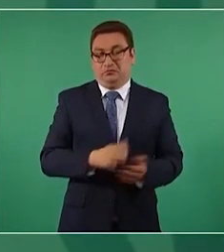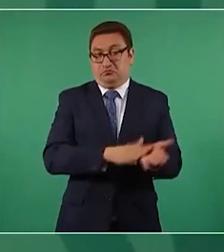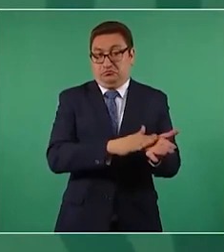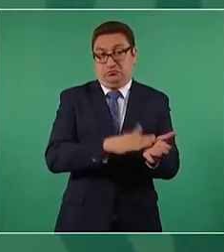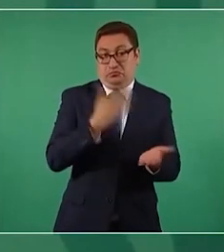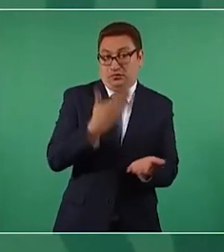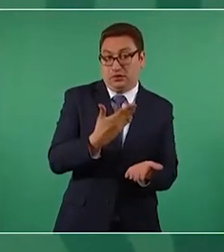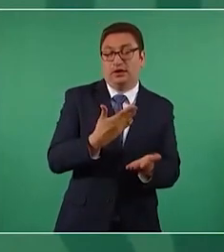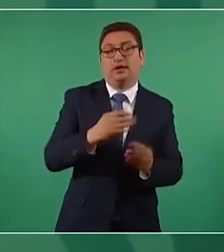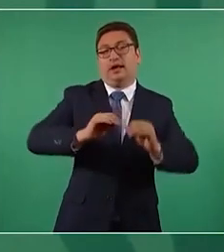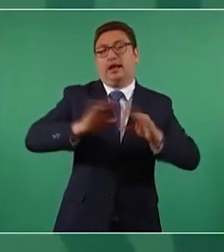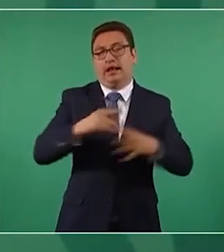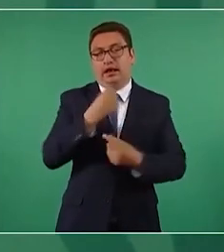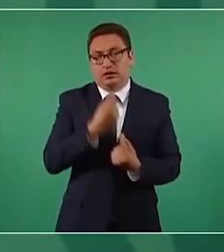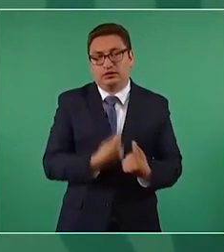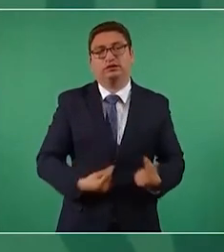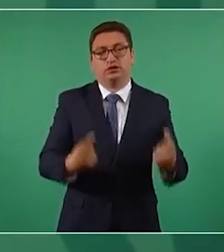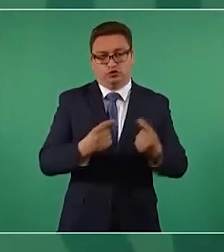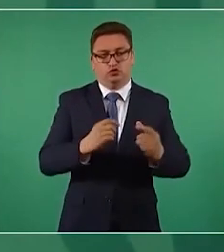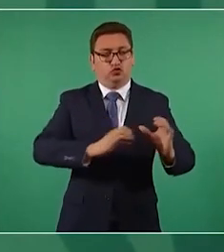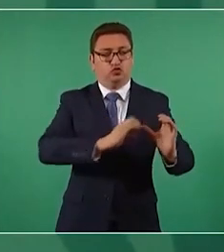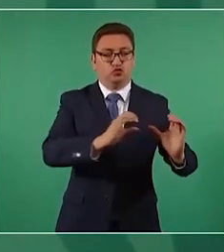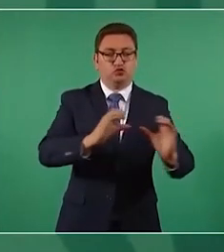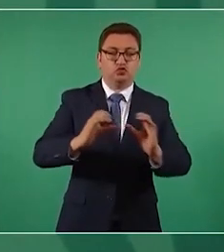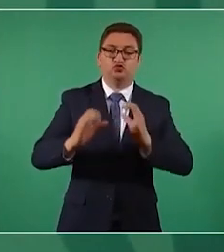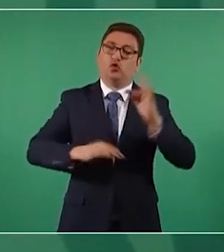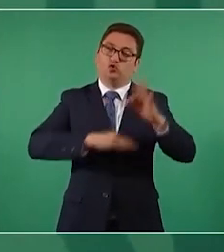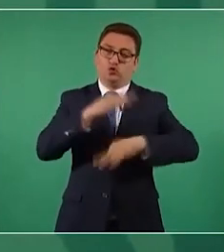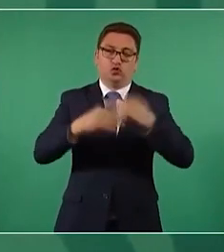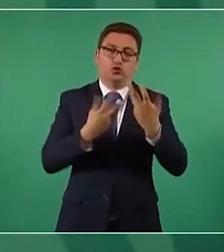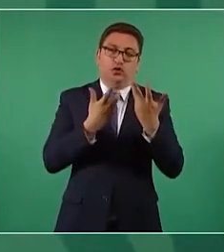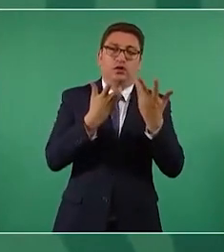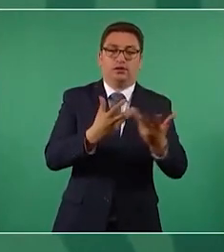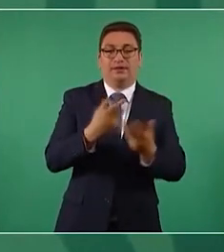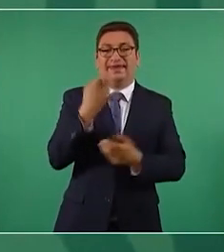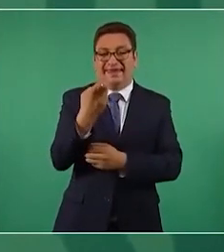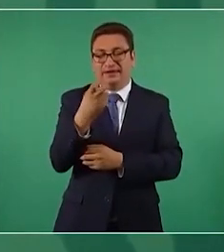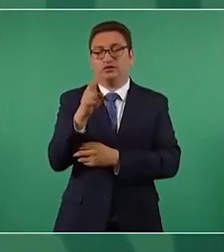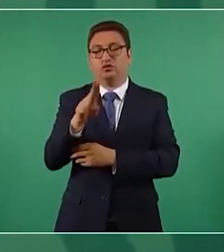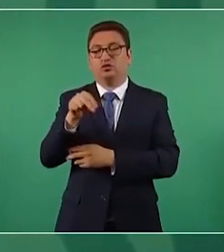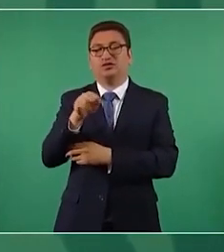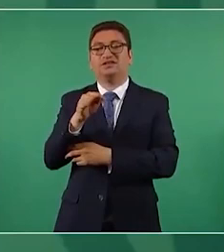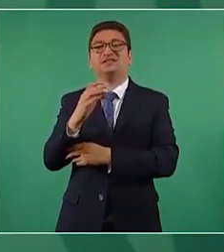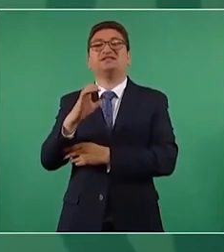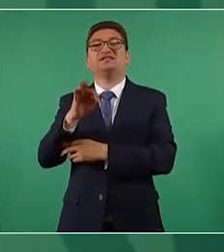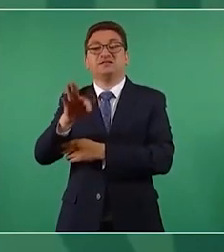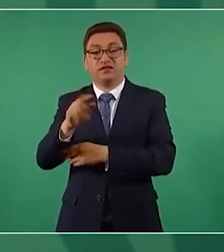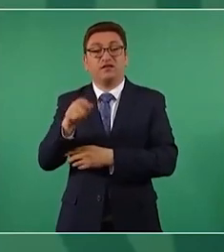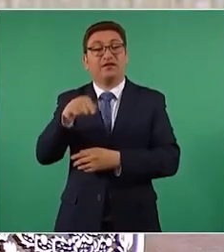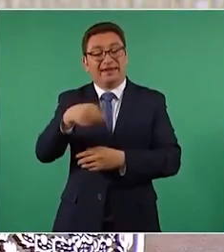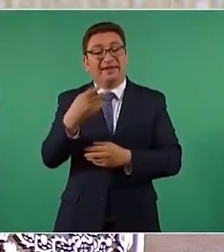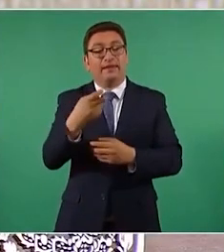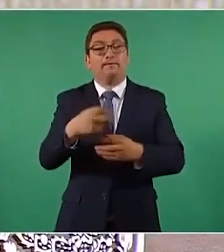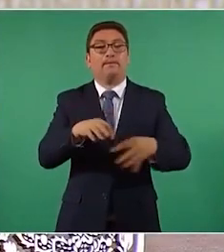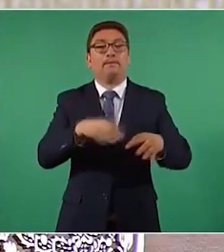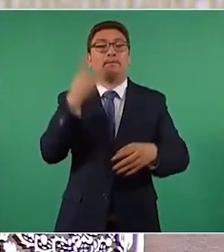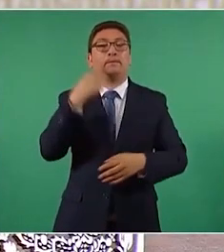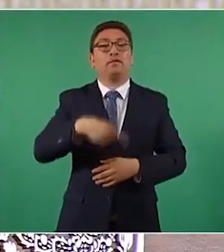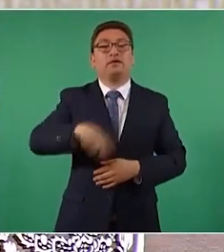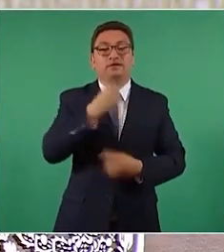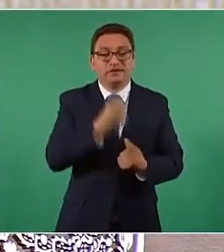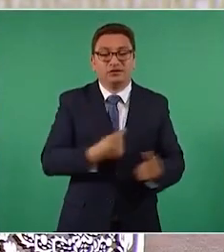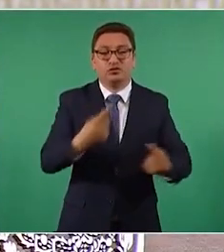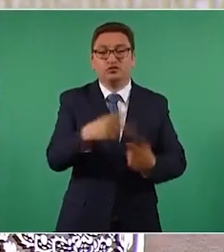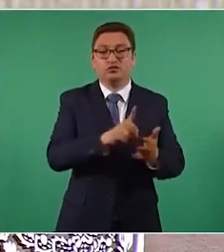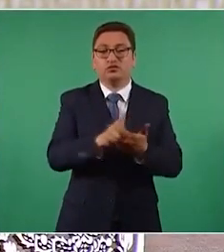queremos cuidar a los niños y tenganlo seguro que la labor de UNICEF es precisamente proteger los derechos humanos de